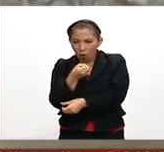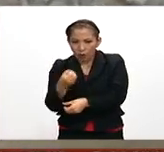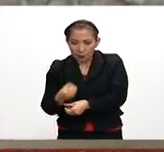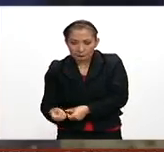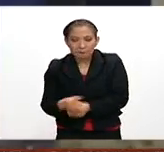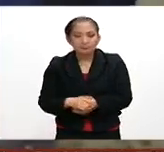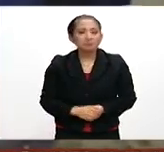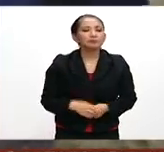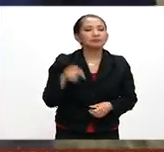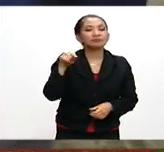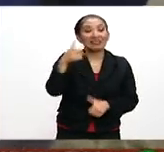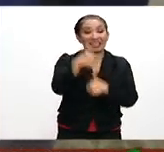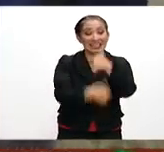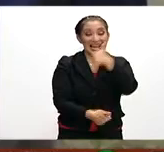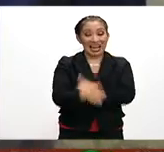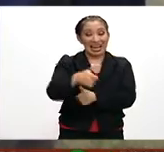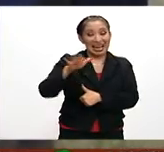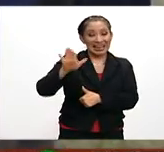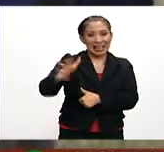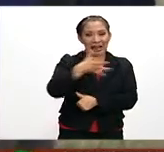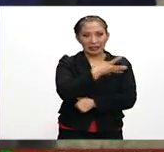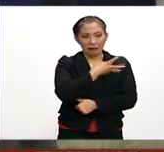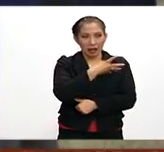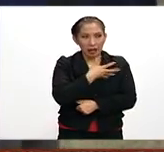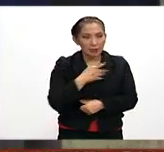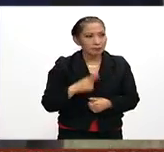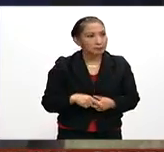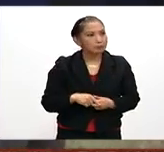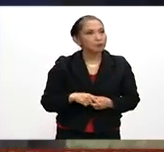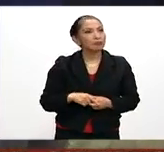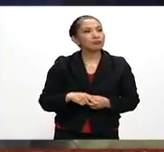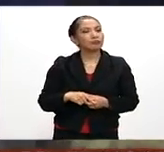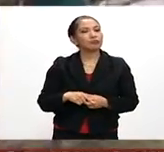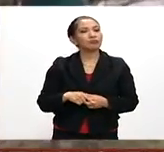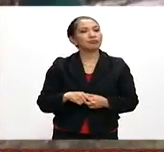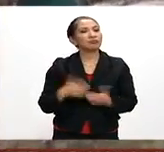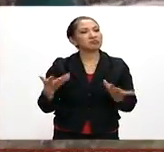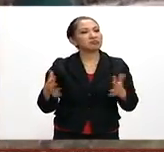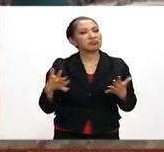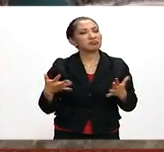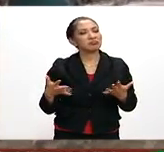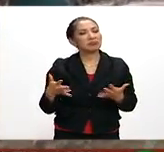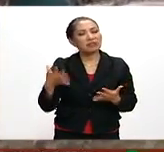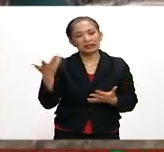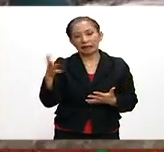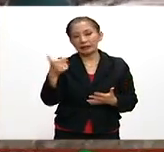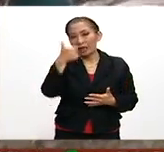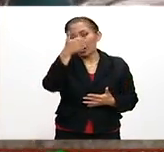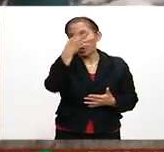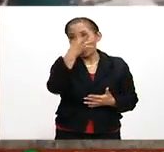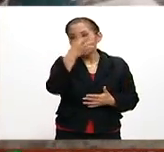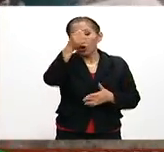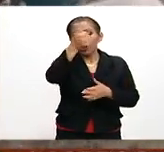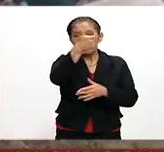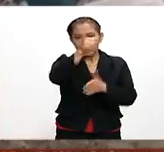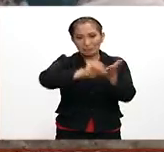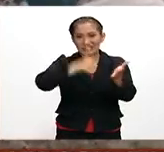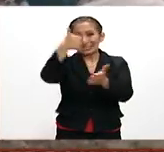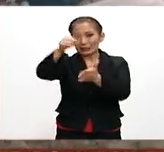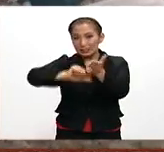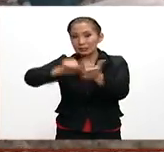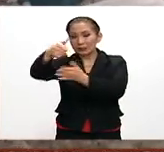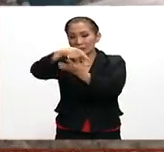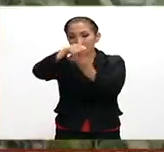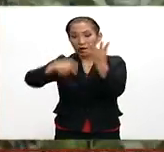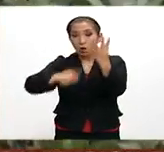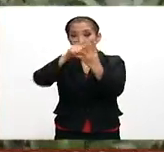La carrera se realiza en cuatro semestres, es decir, en